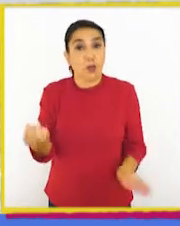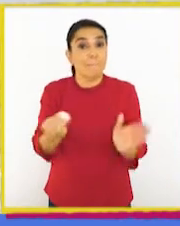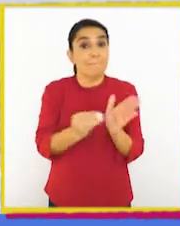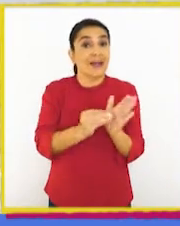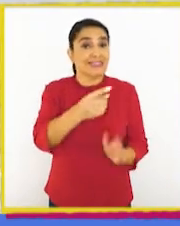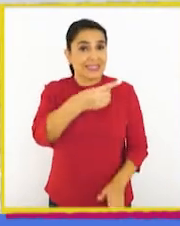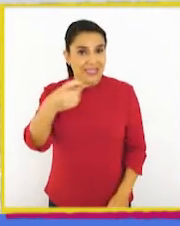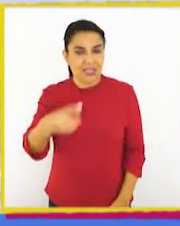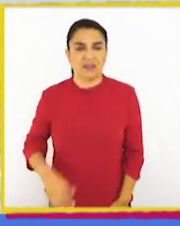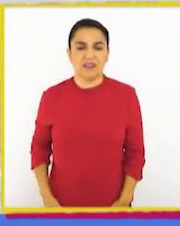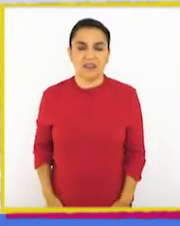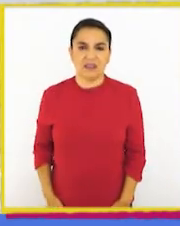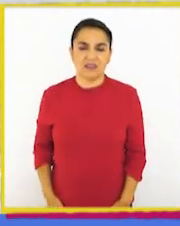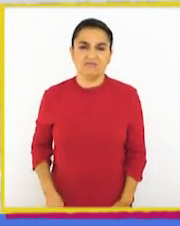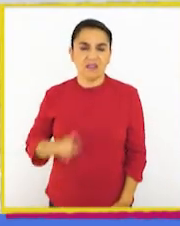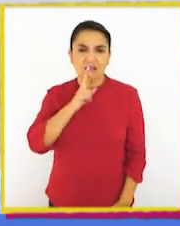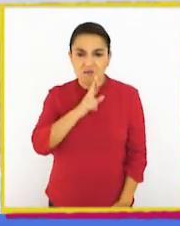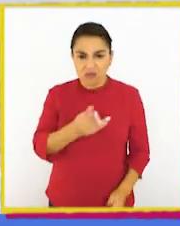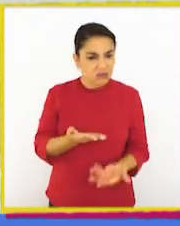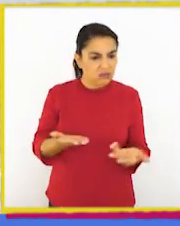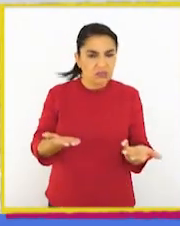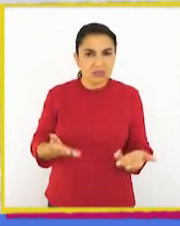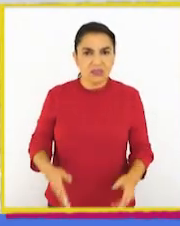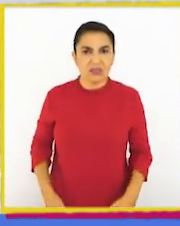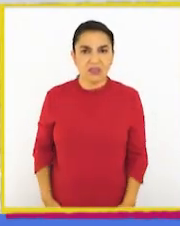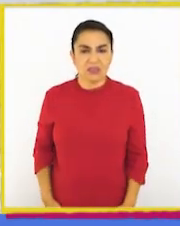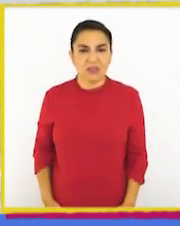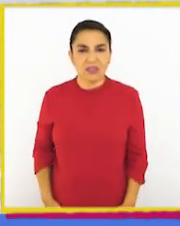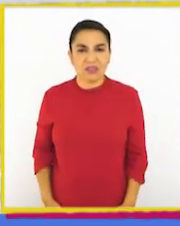200 más 100. ¿Cuánto es esa suma?